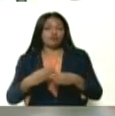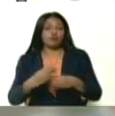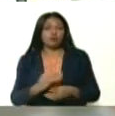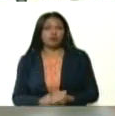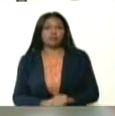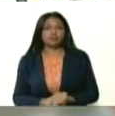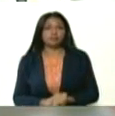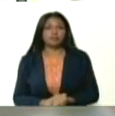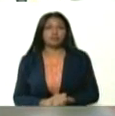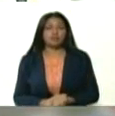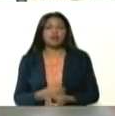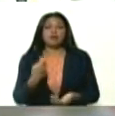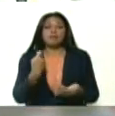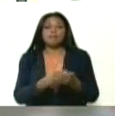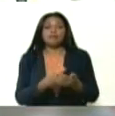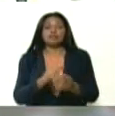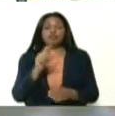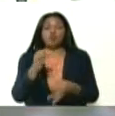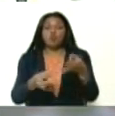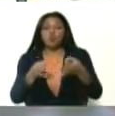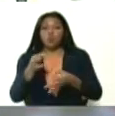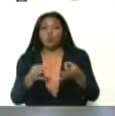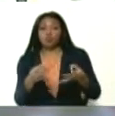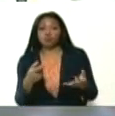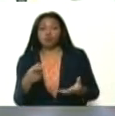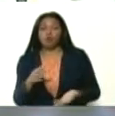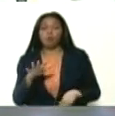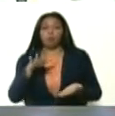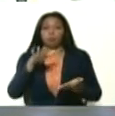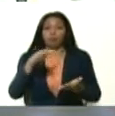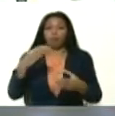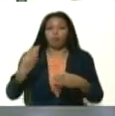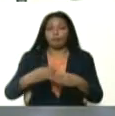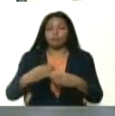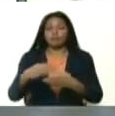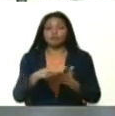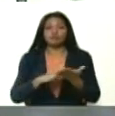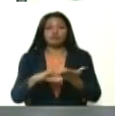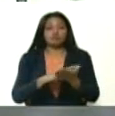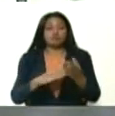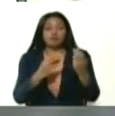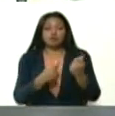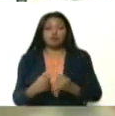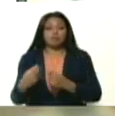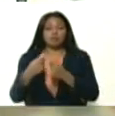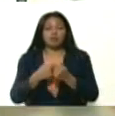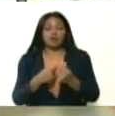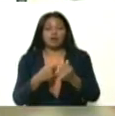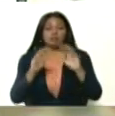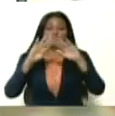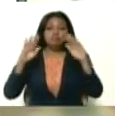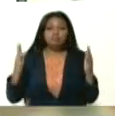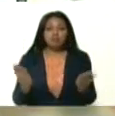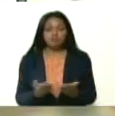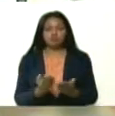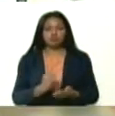precios justos y estables que permitan la recuperación económica y financiera del mundo.